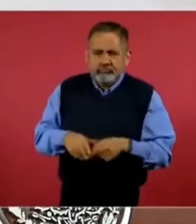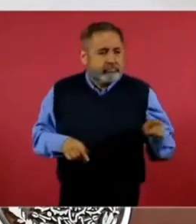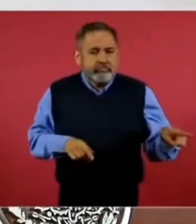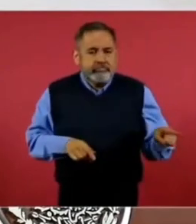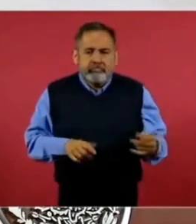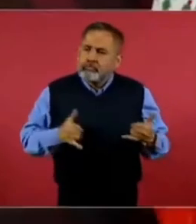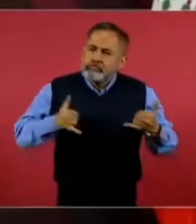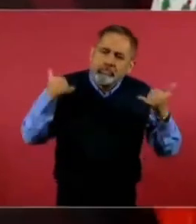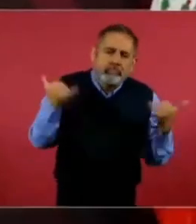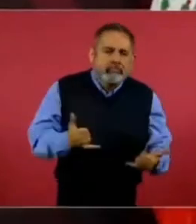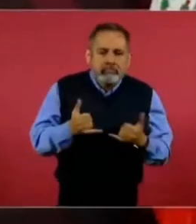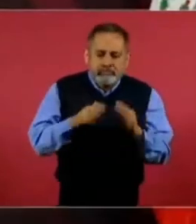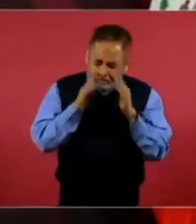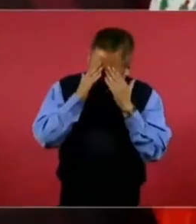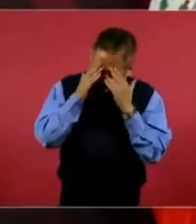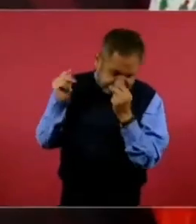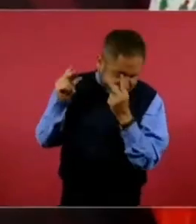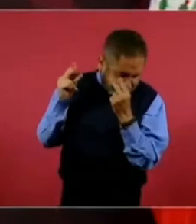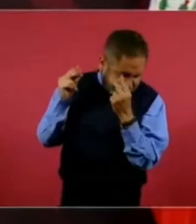no se dan por enterados.